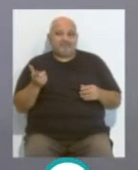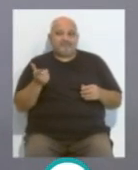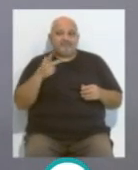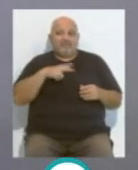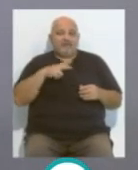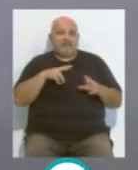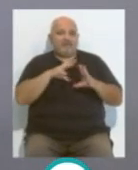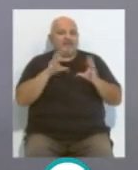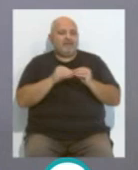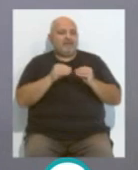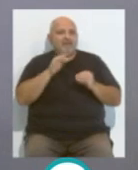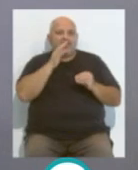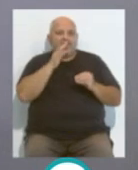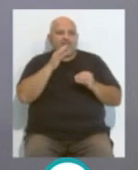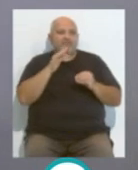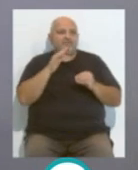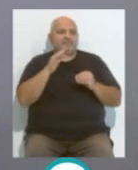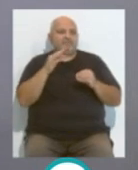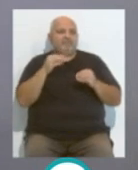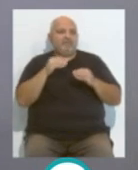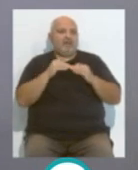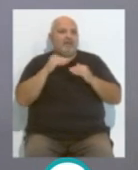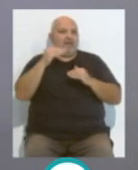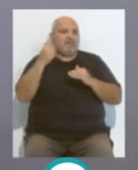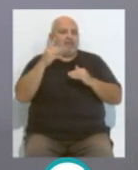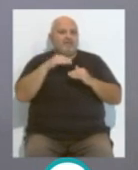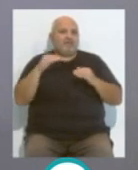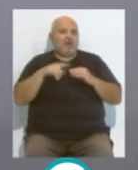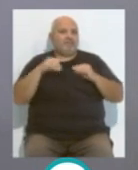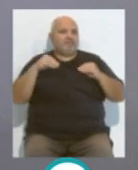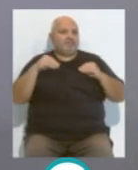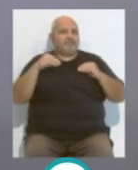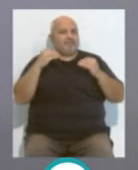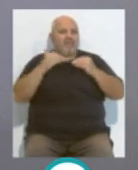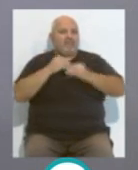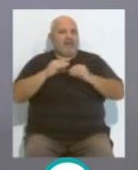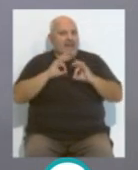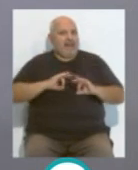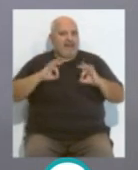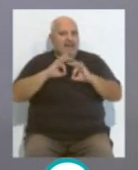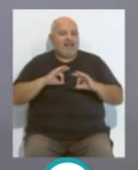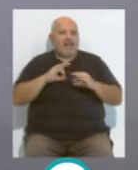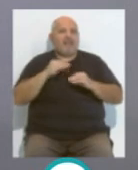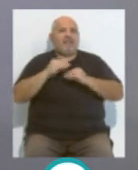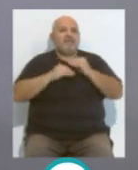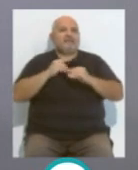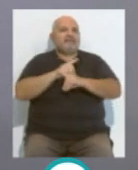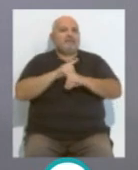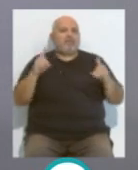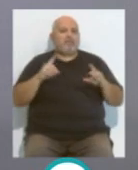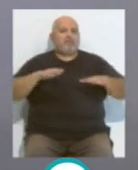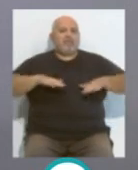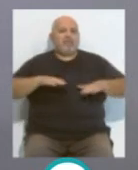La deuda está en que no se ha festejado el ascenso a primera división ni tampoco se ha festejado la